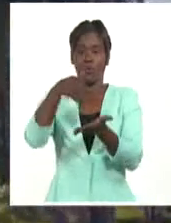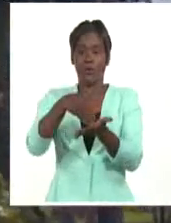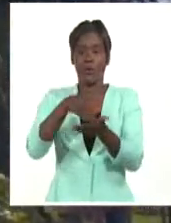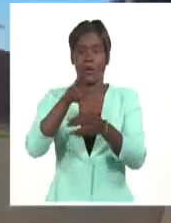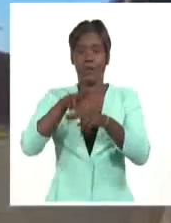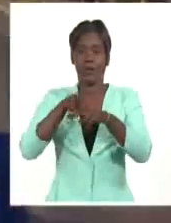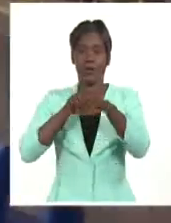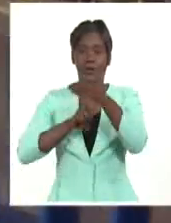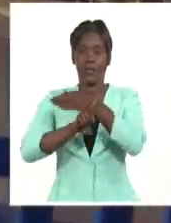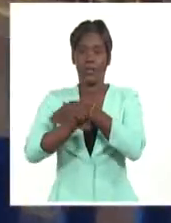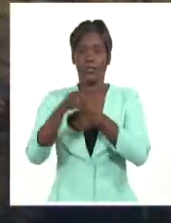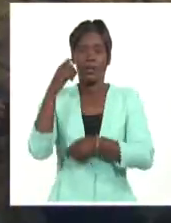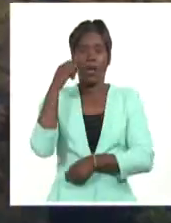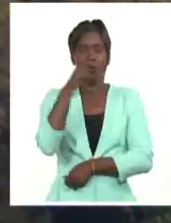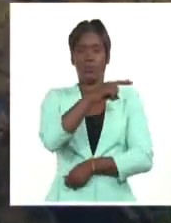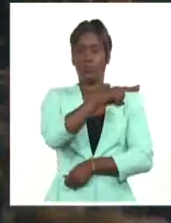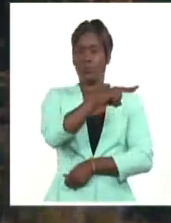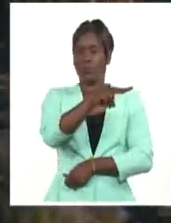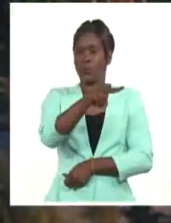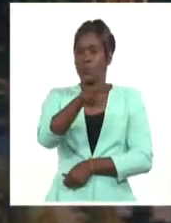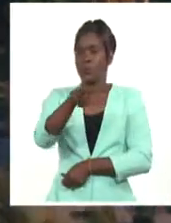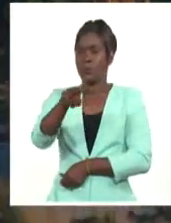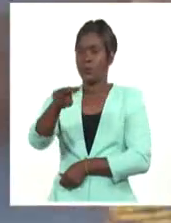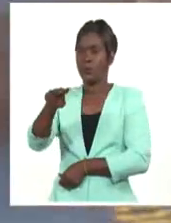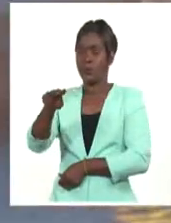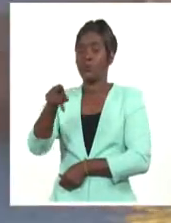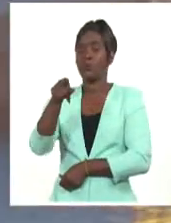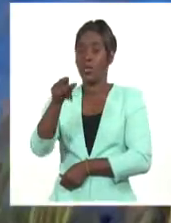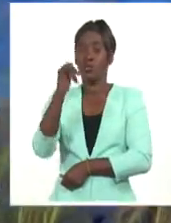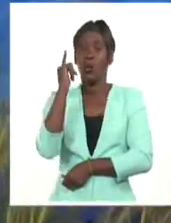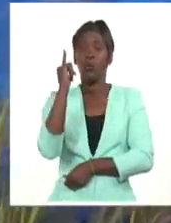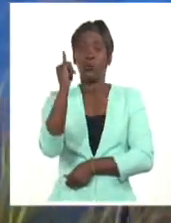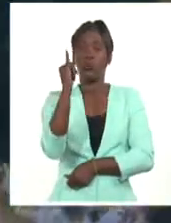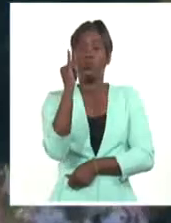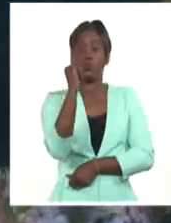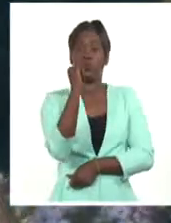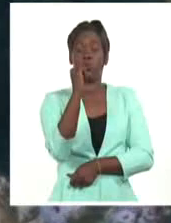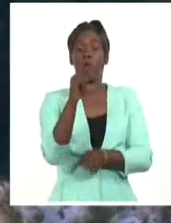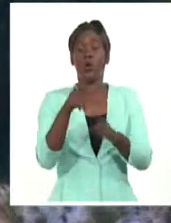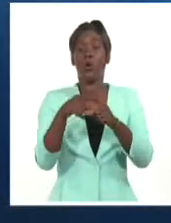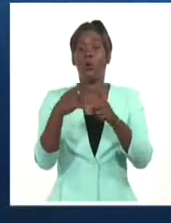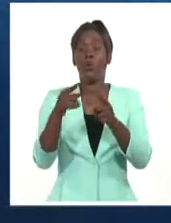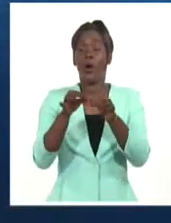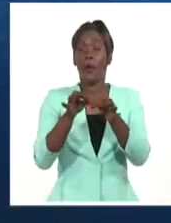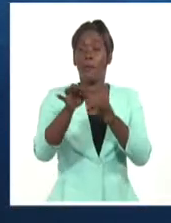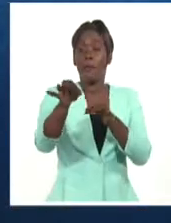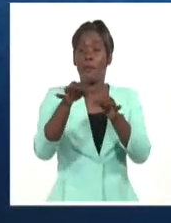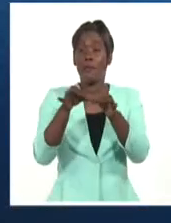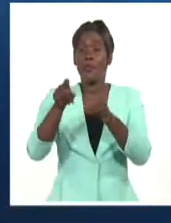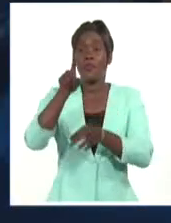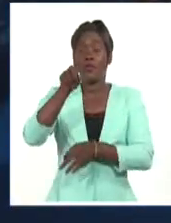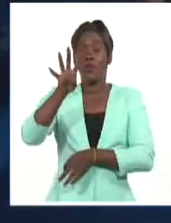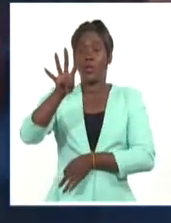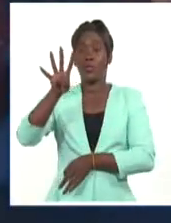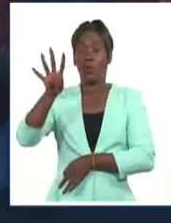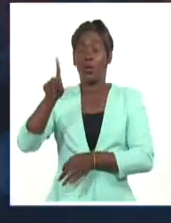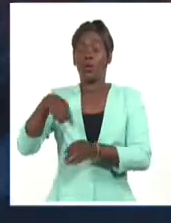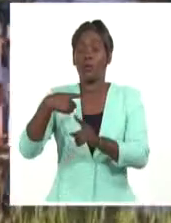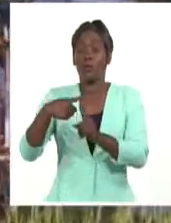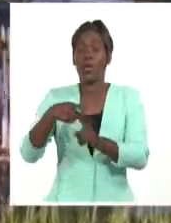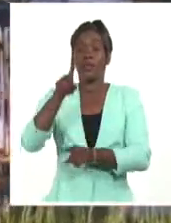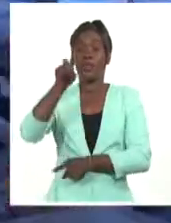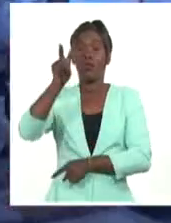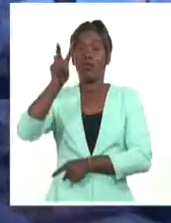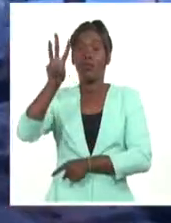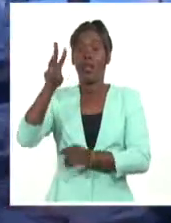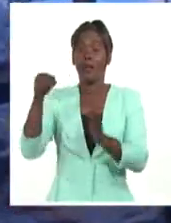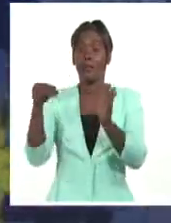Con una extensión de más de 144 kilómetros cuadrados y una población residente que supera los 173 mil habitantes, a